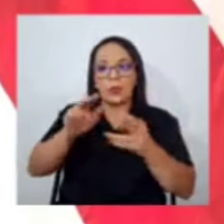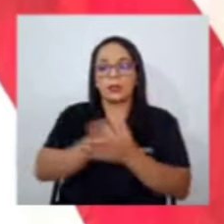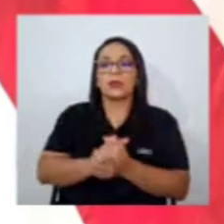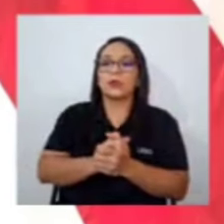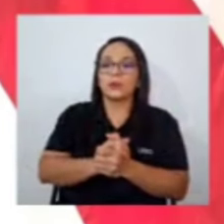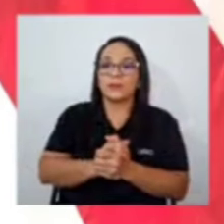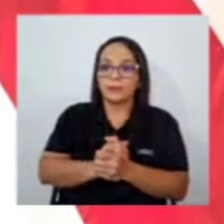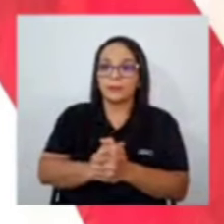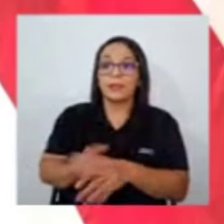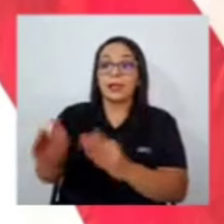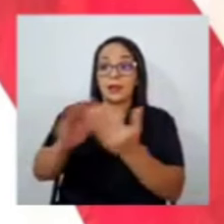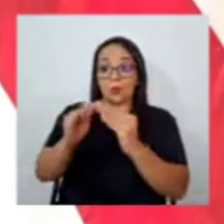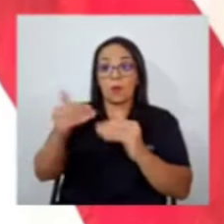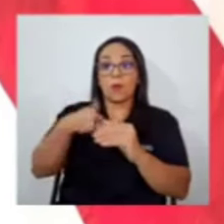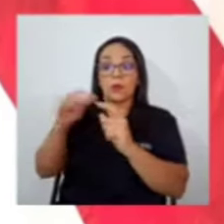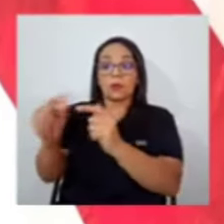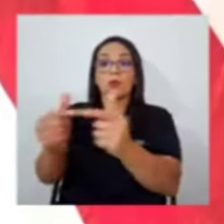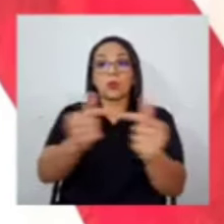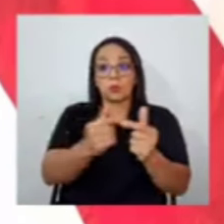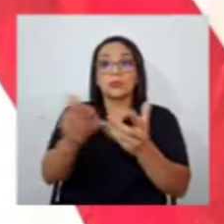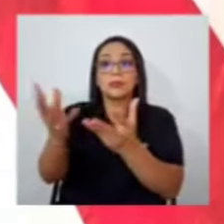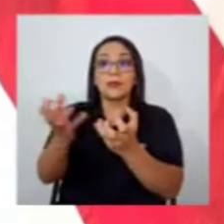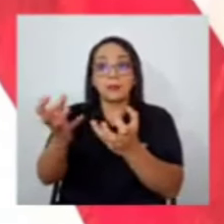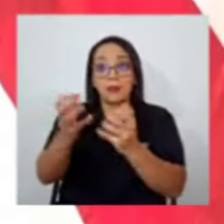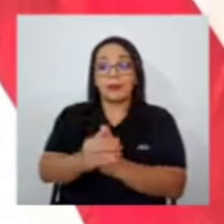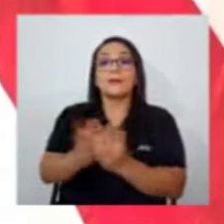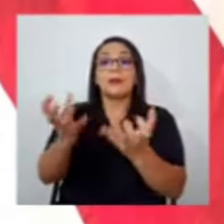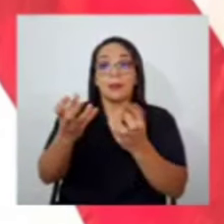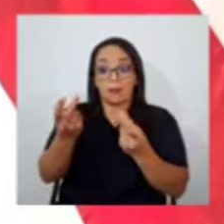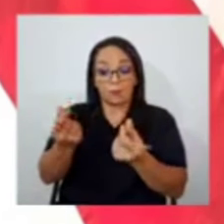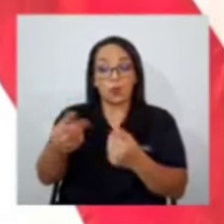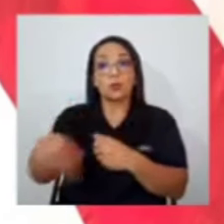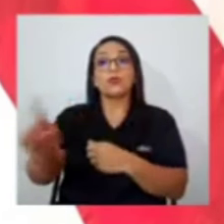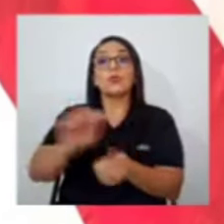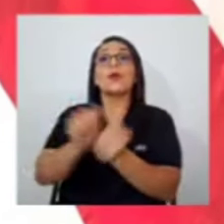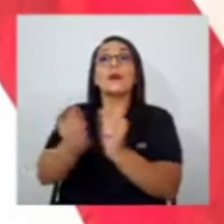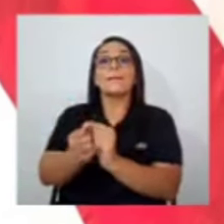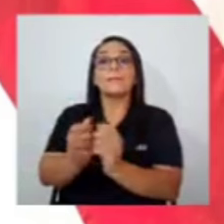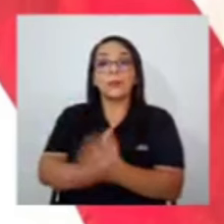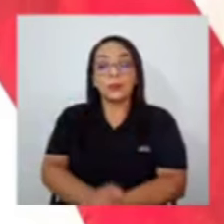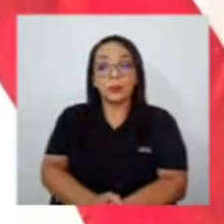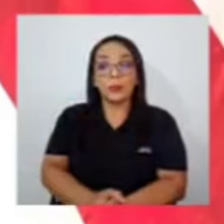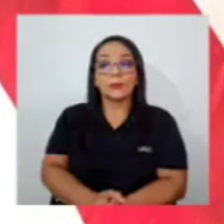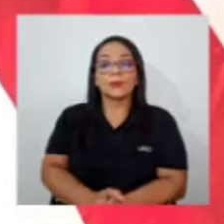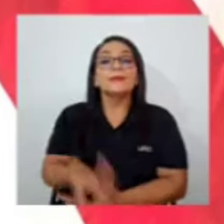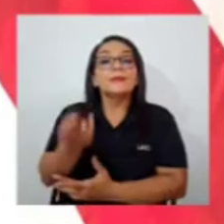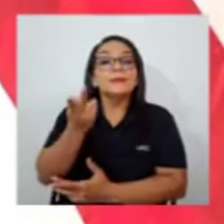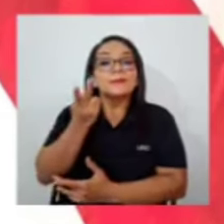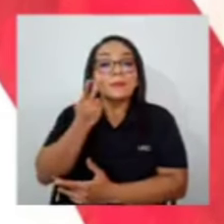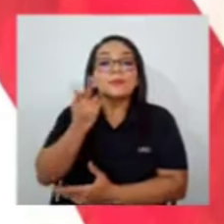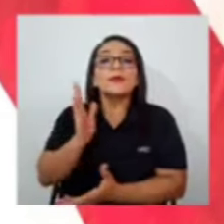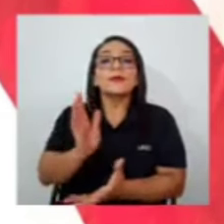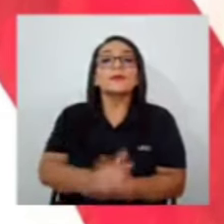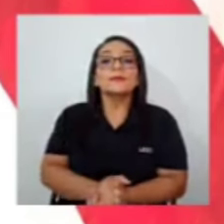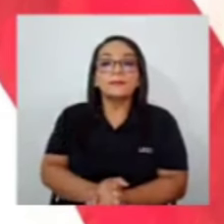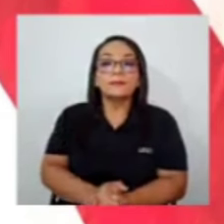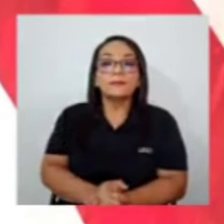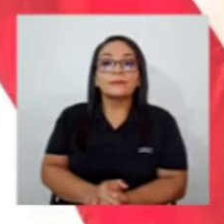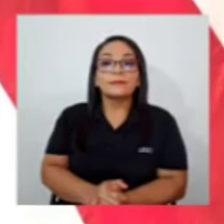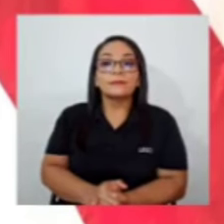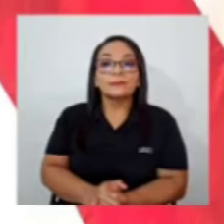en este país que lo quieren y que lo quieren pronto y bueno vamos a ver que dirá Rodrigo Chávez